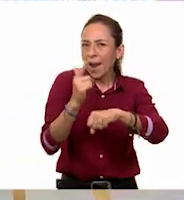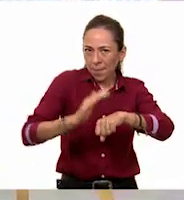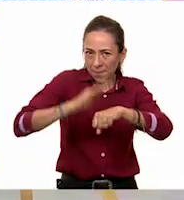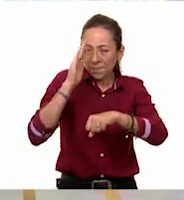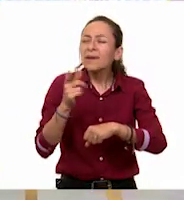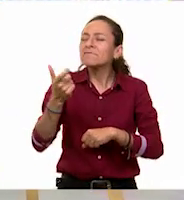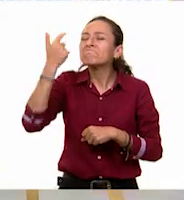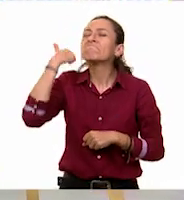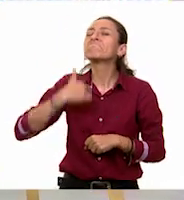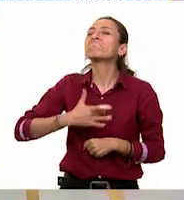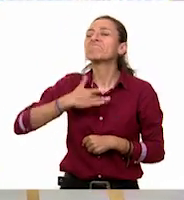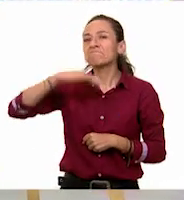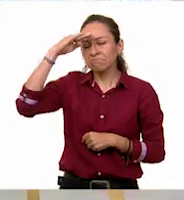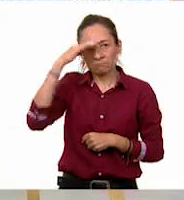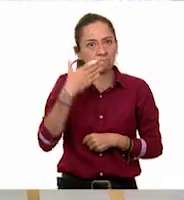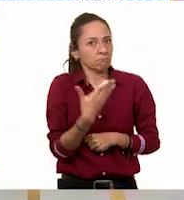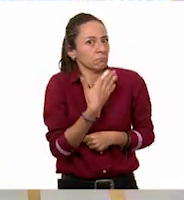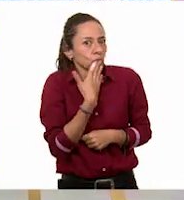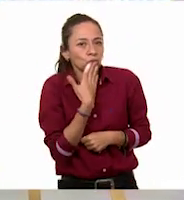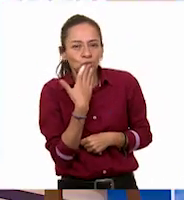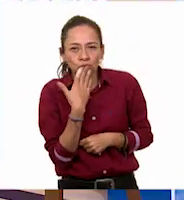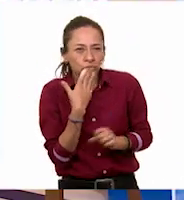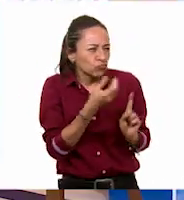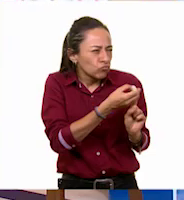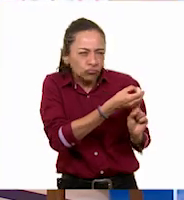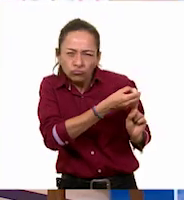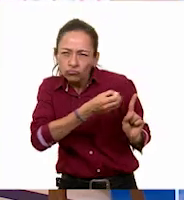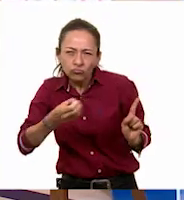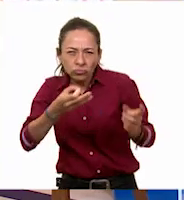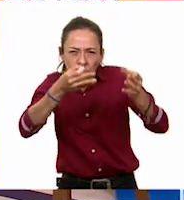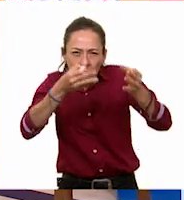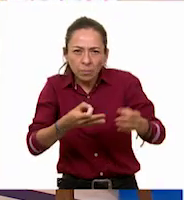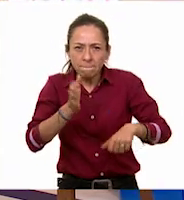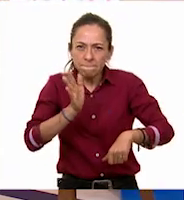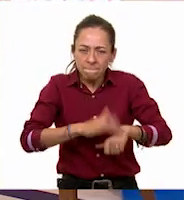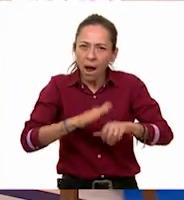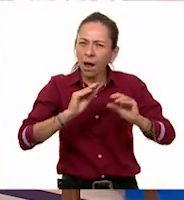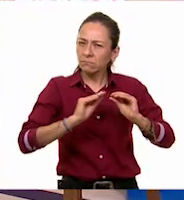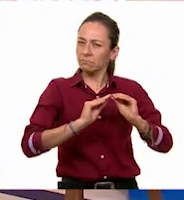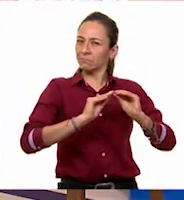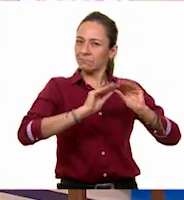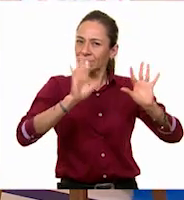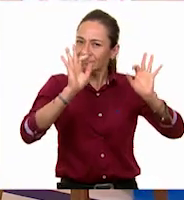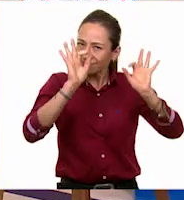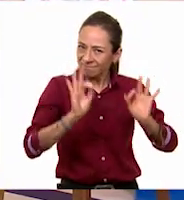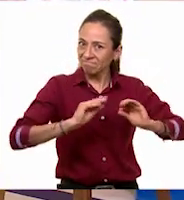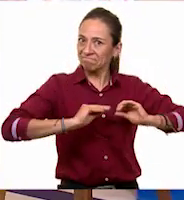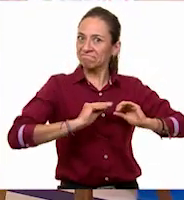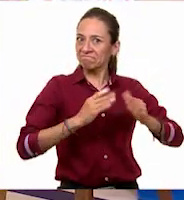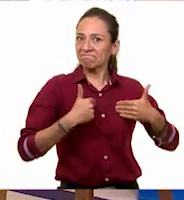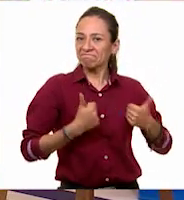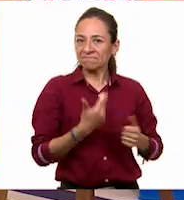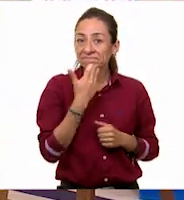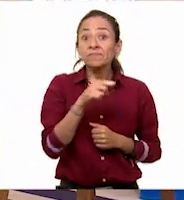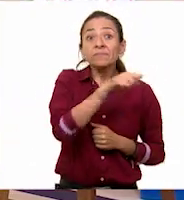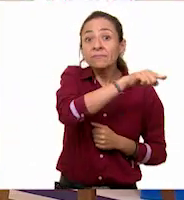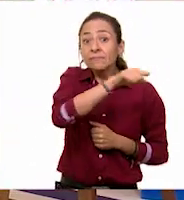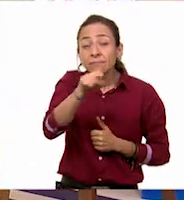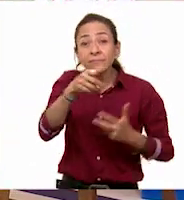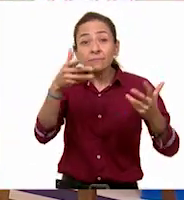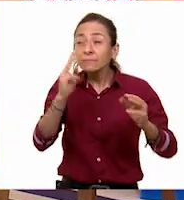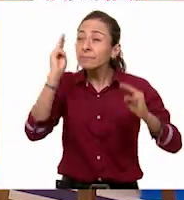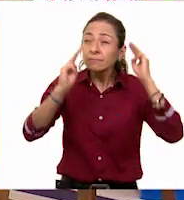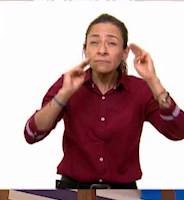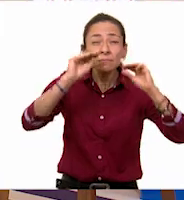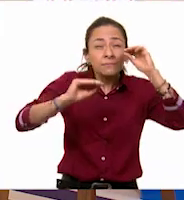mucho muy ordenado y muy claro. Ustedes pueden ir armando el museo con toda la información